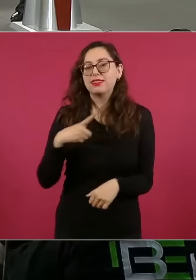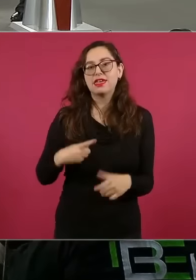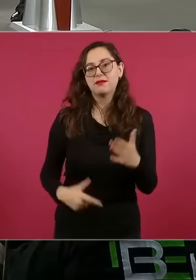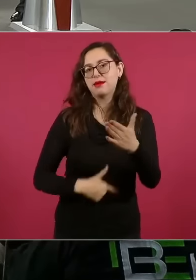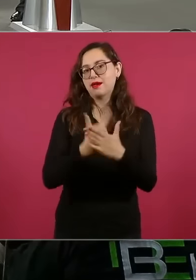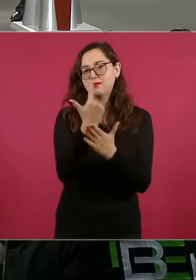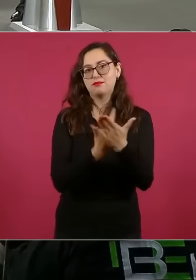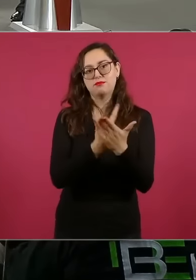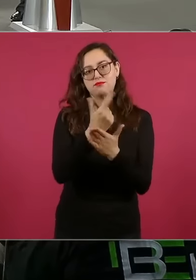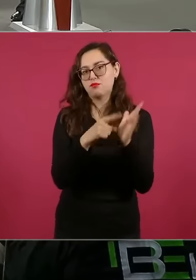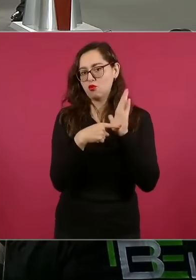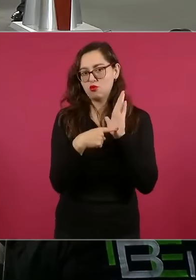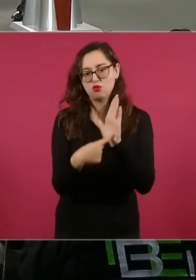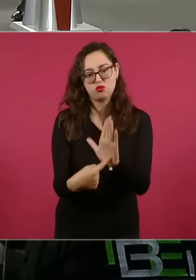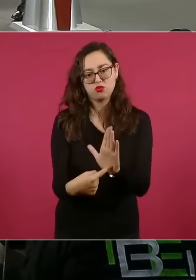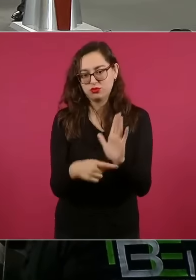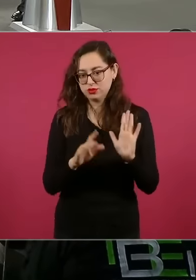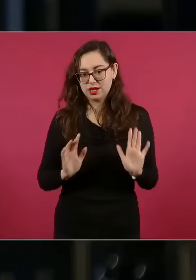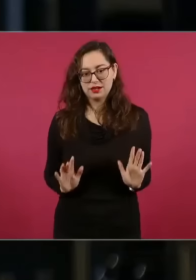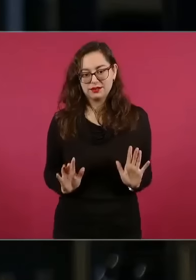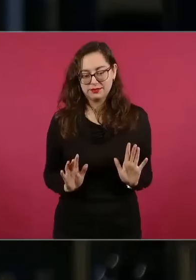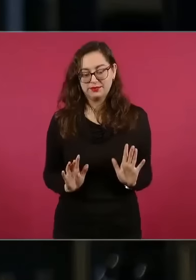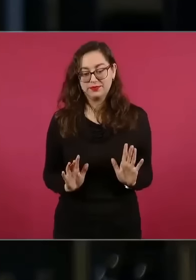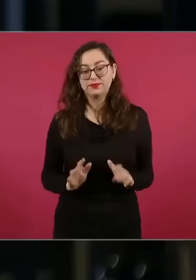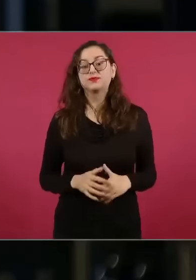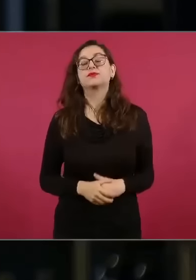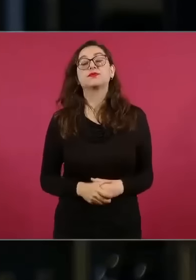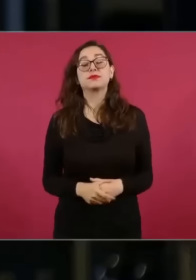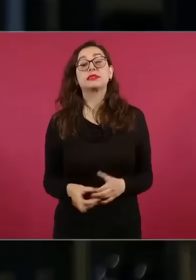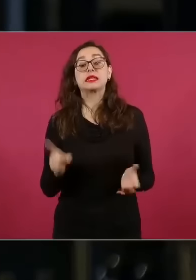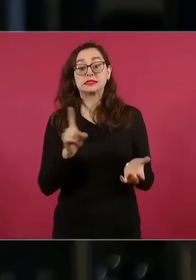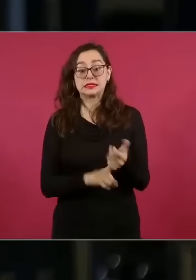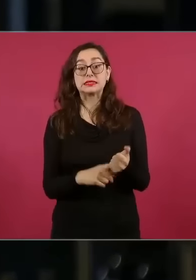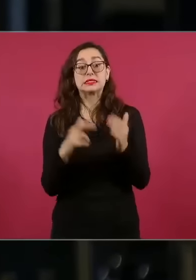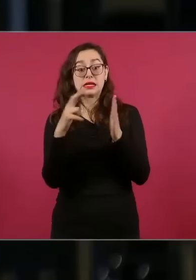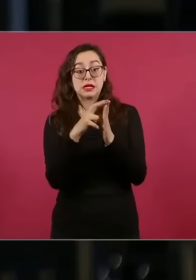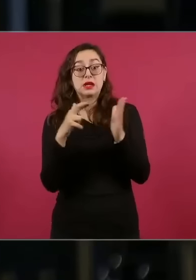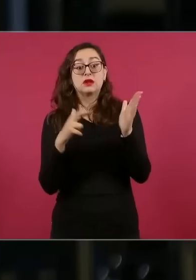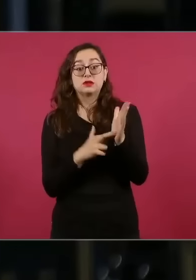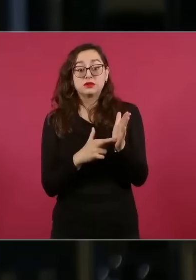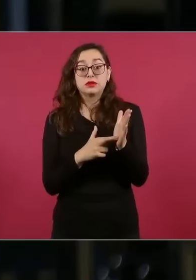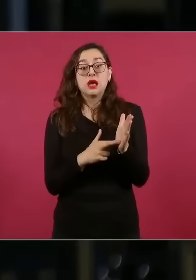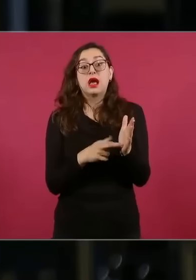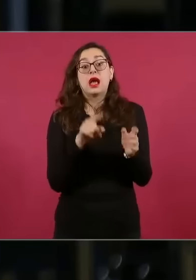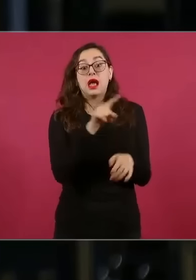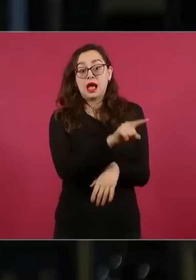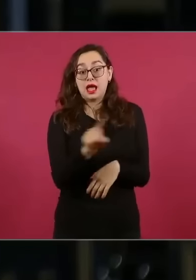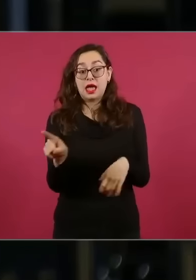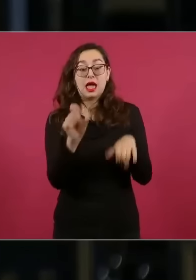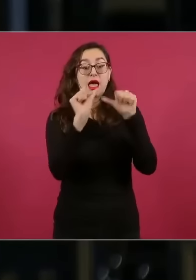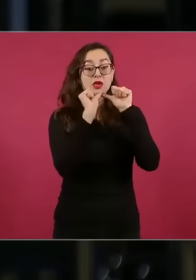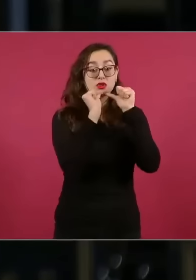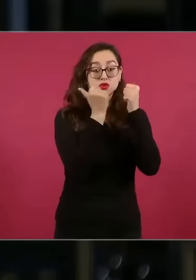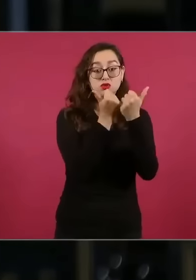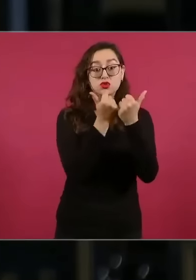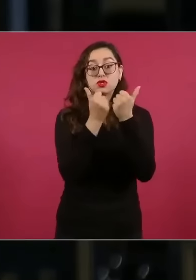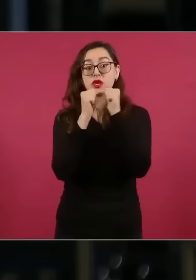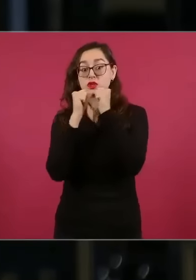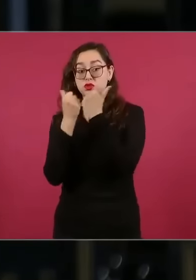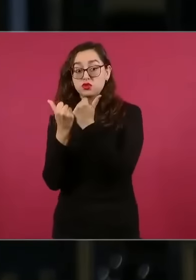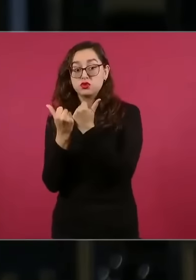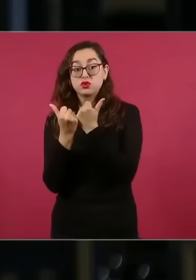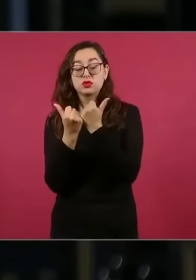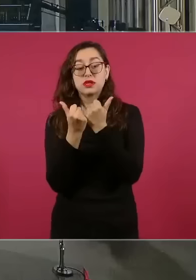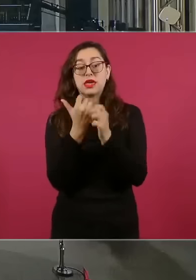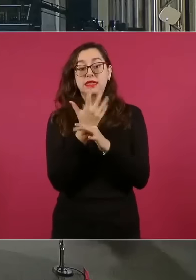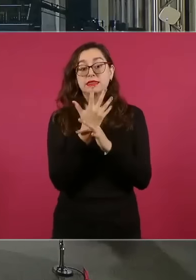reglas que digamos se establecen para estas asociaciones civiles la que apunta